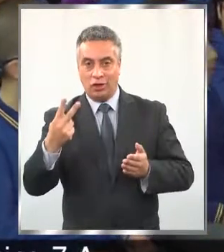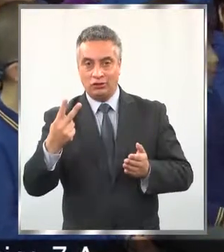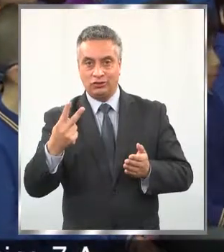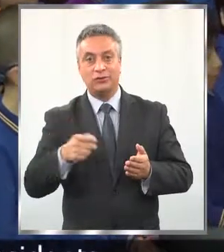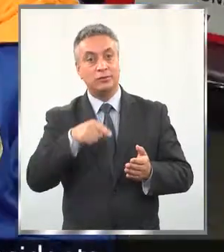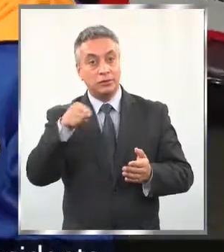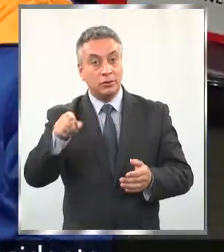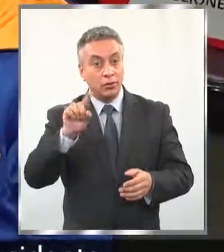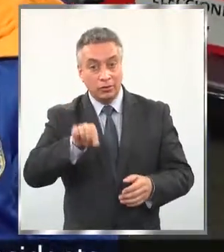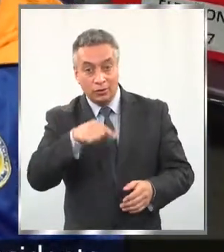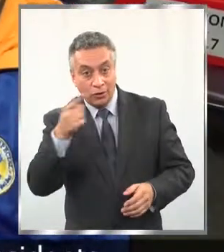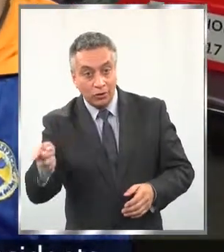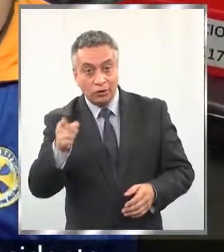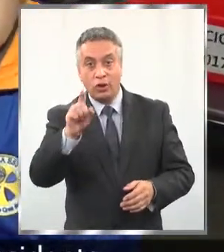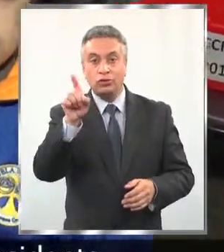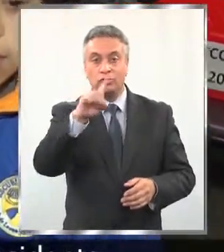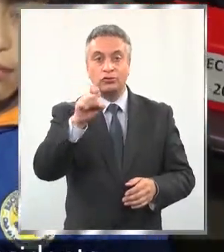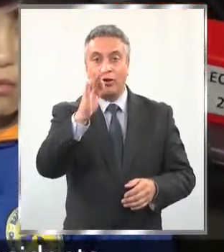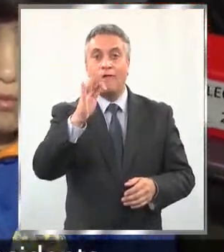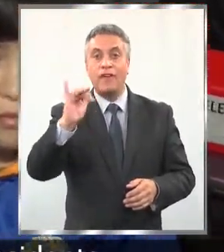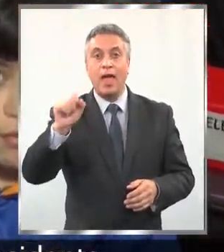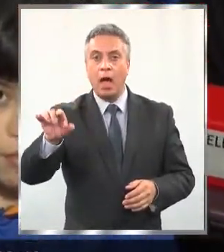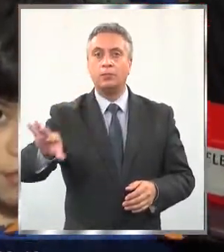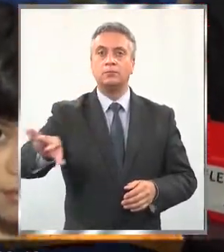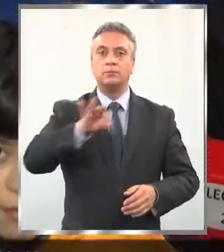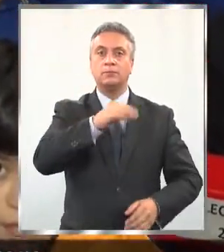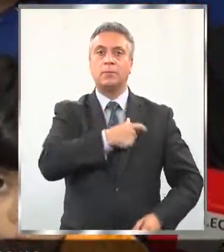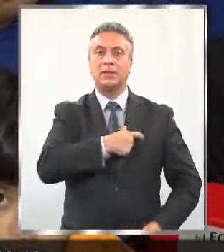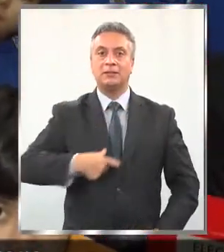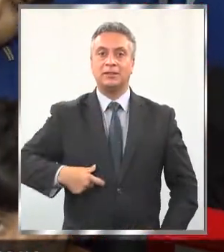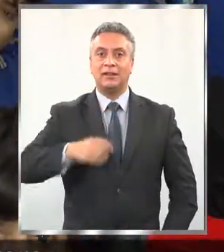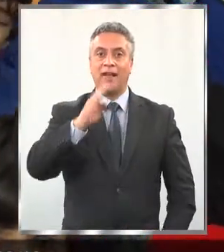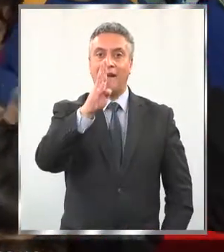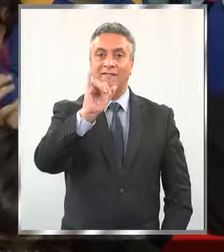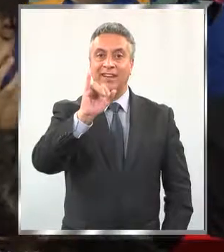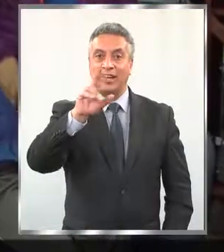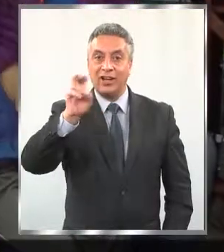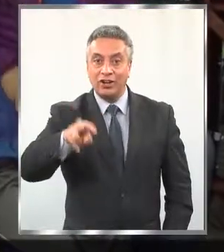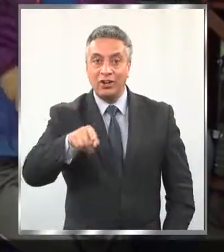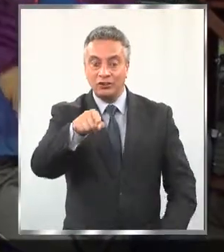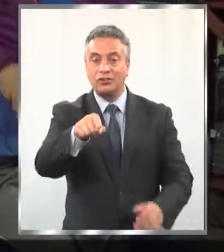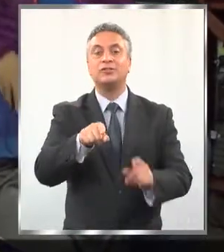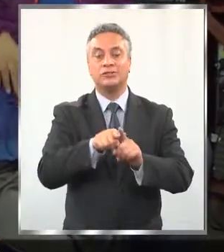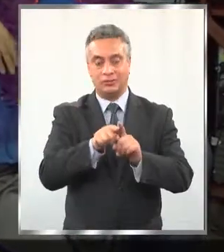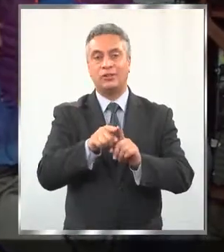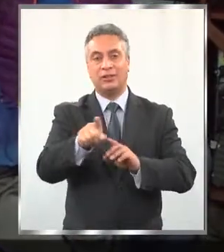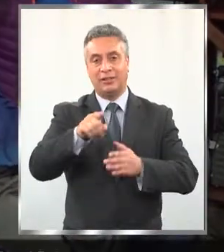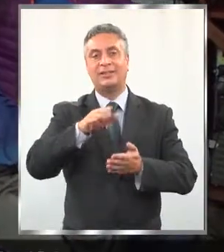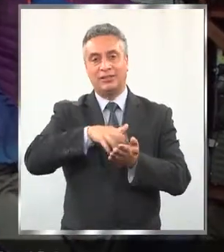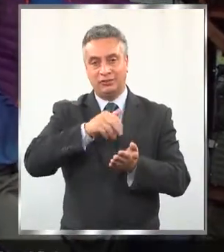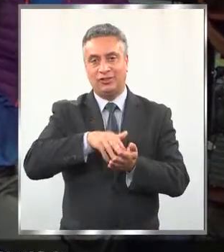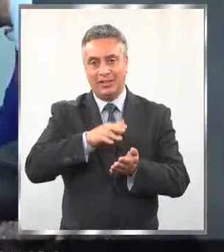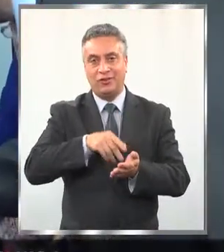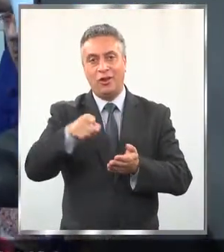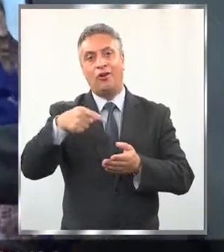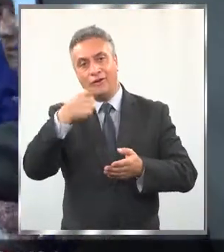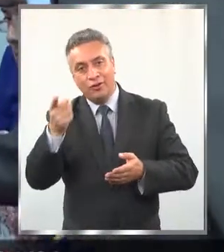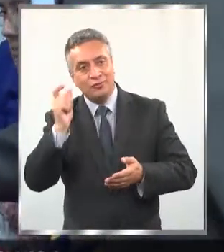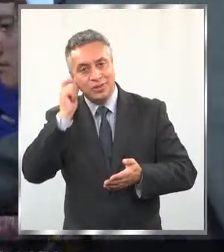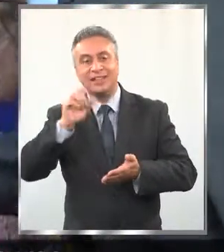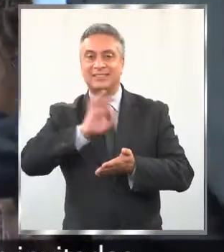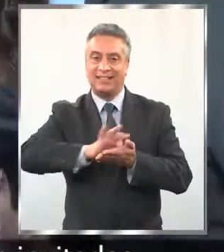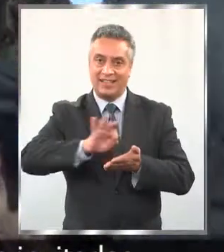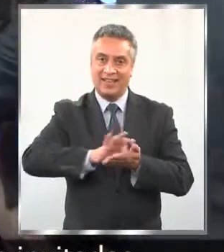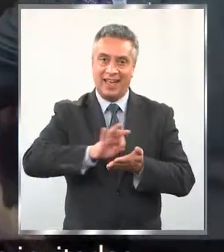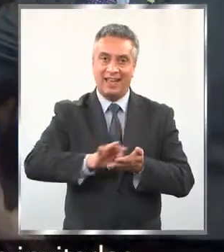7A, Sofía fue escogida como presidenta, Bayron es el nuevo tesorero, Antonia la secretaria y Benito el delegado